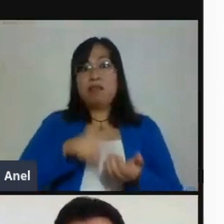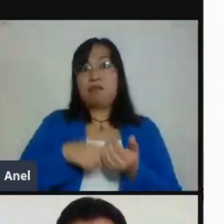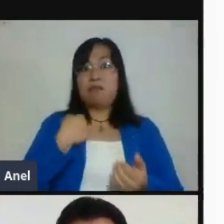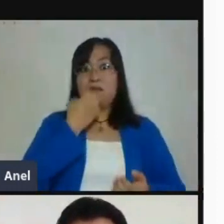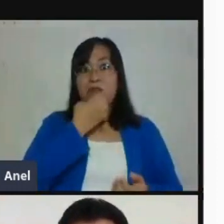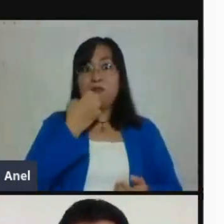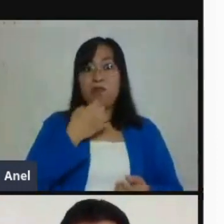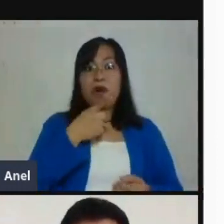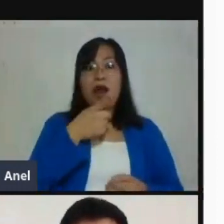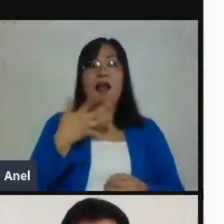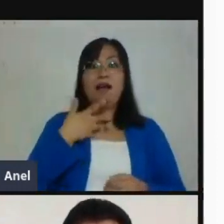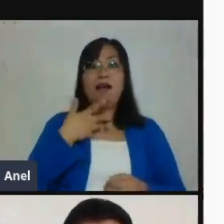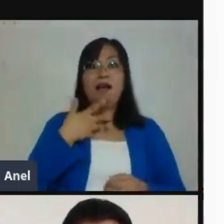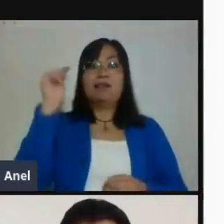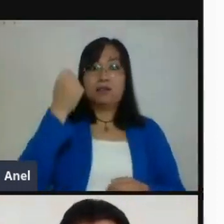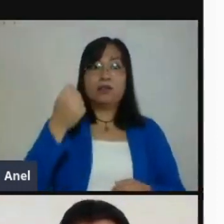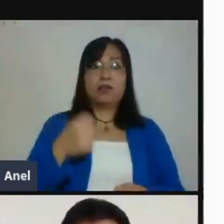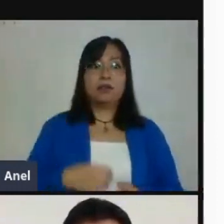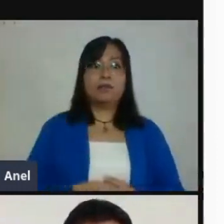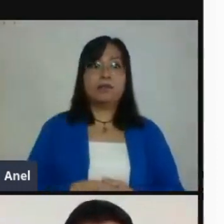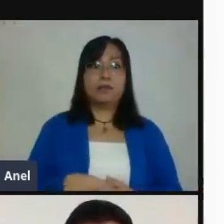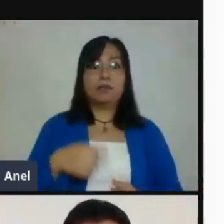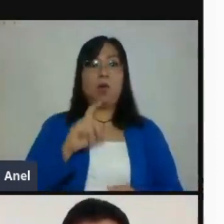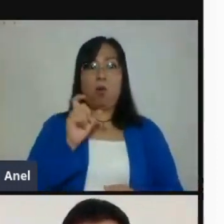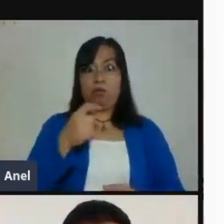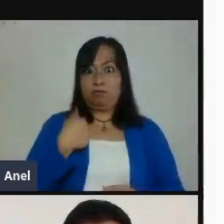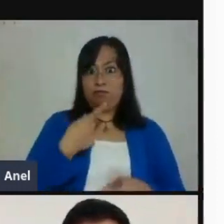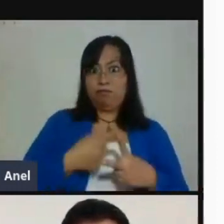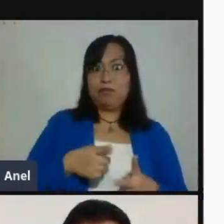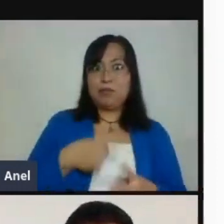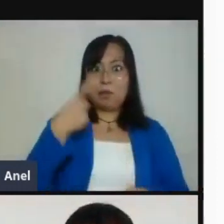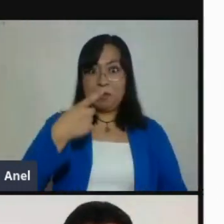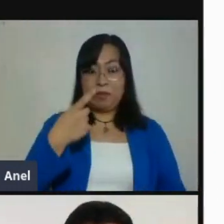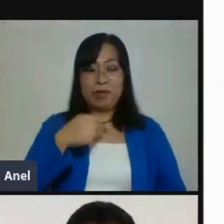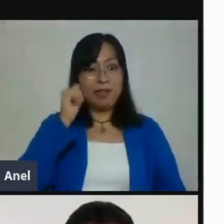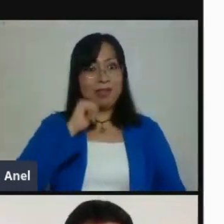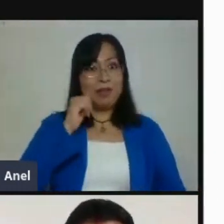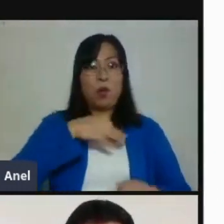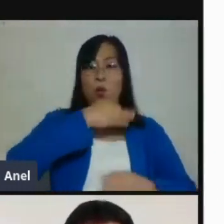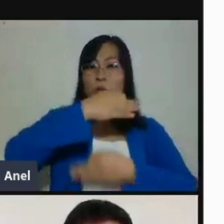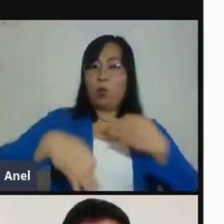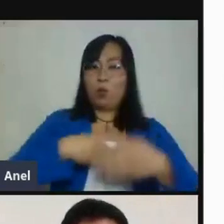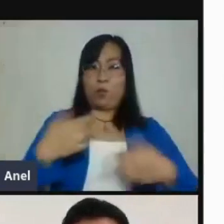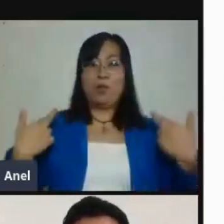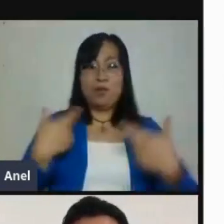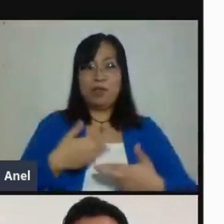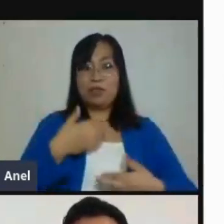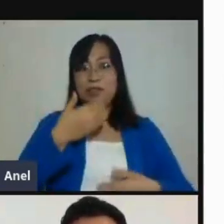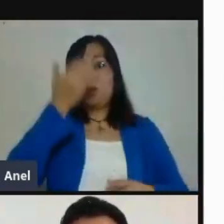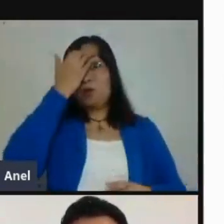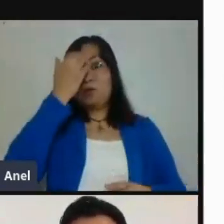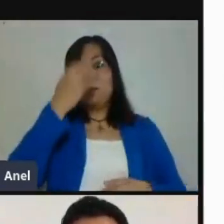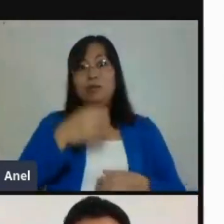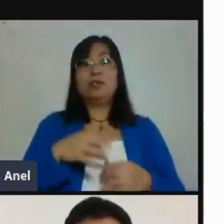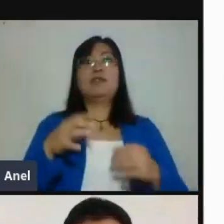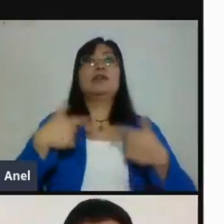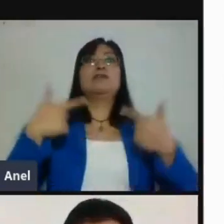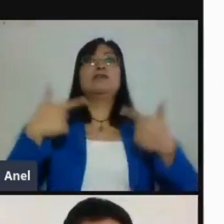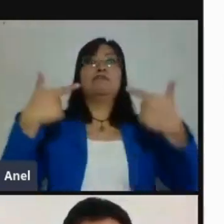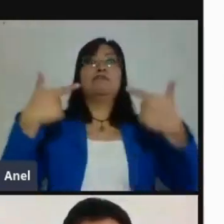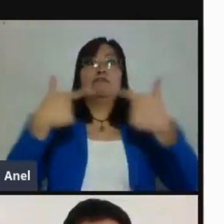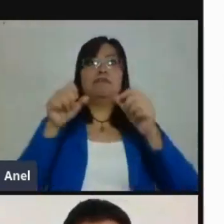de inicio dos cosas. Número uno, todos los profesores deben de trabajar a través de Classroom y deben de incluir